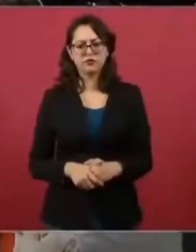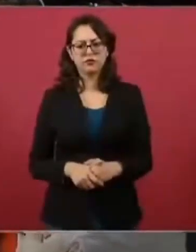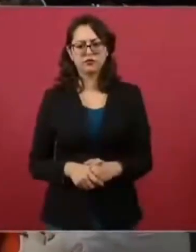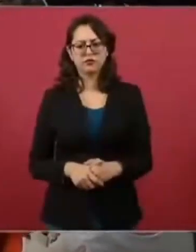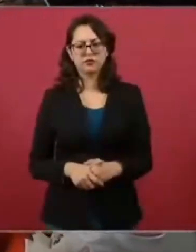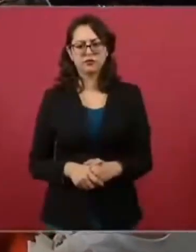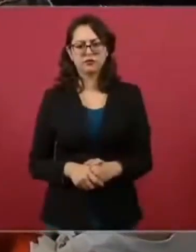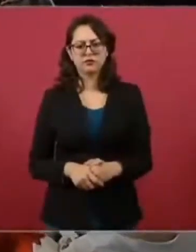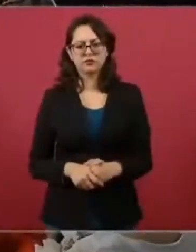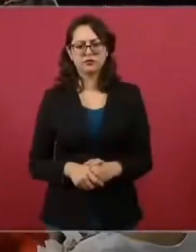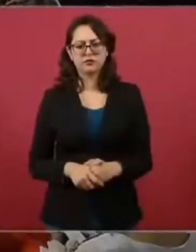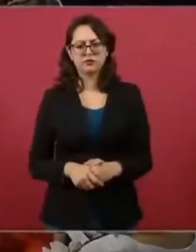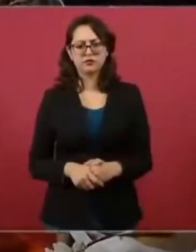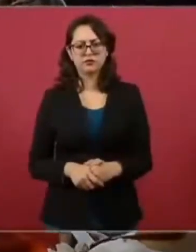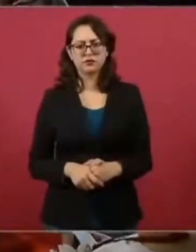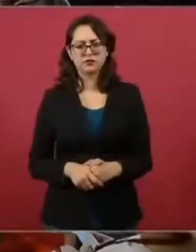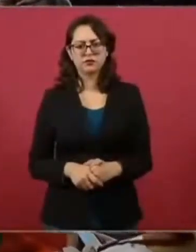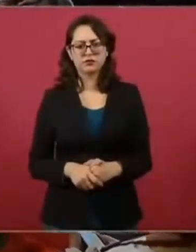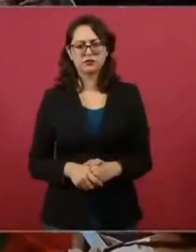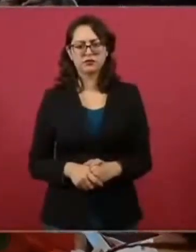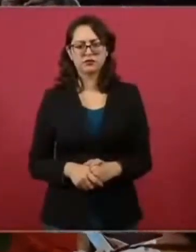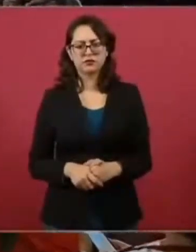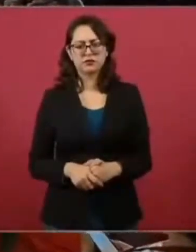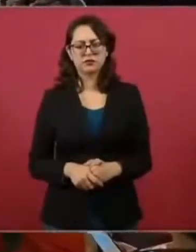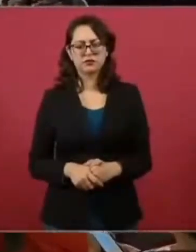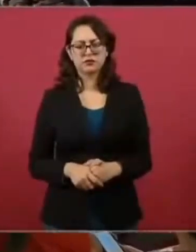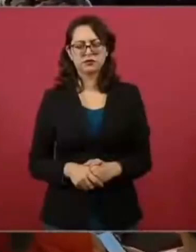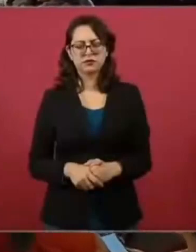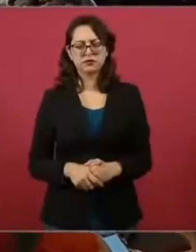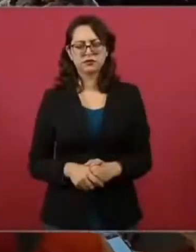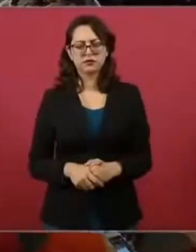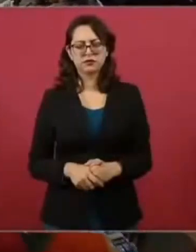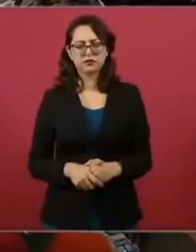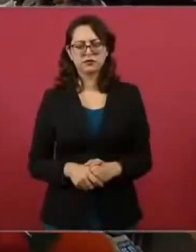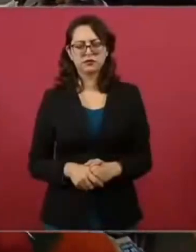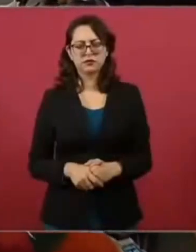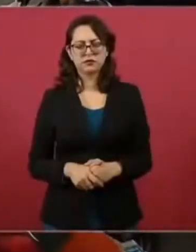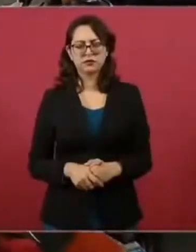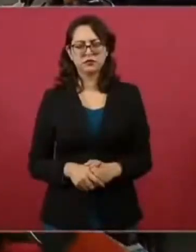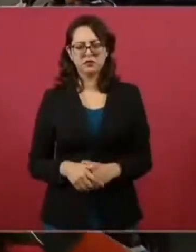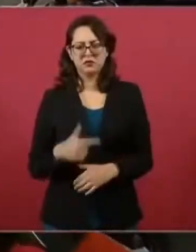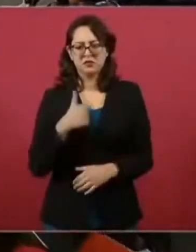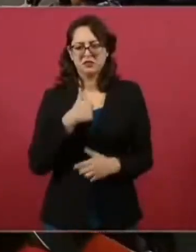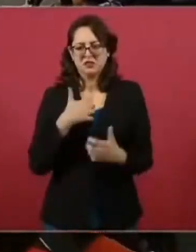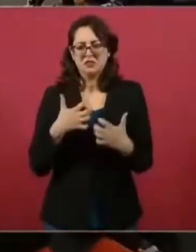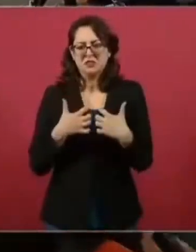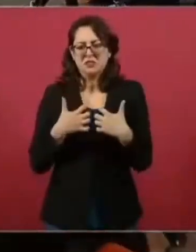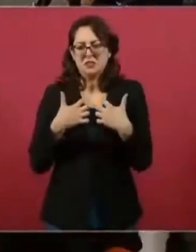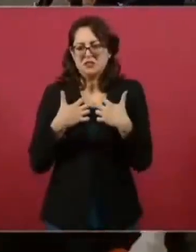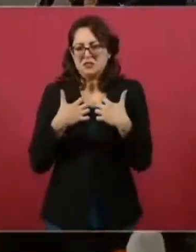coraje de este gobierno.